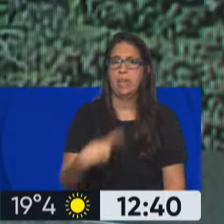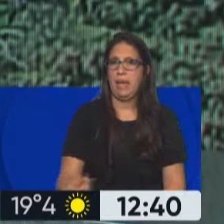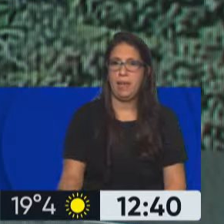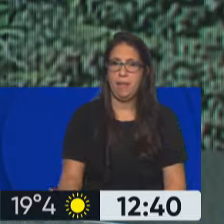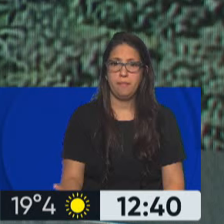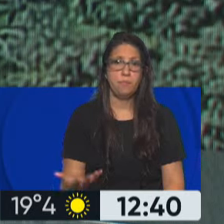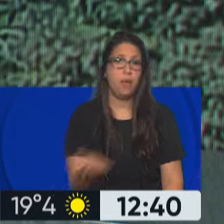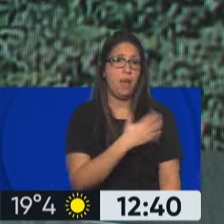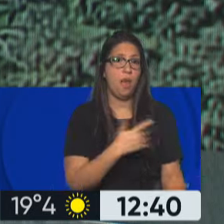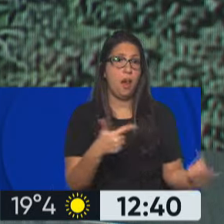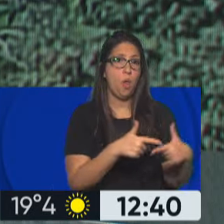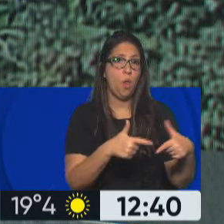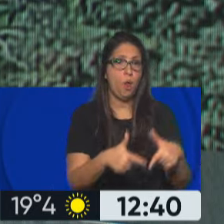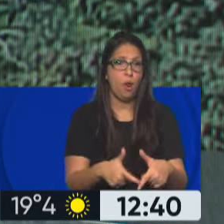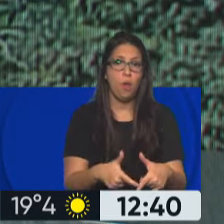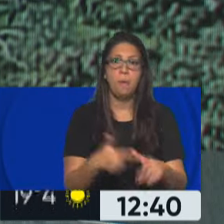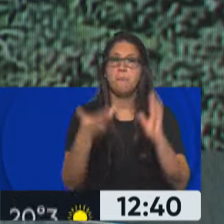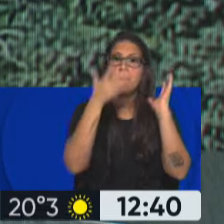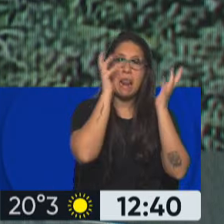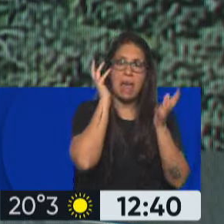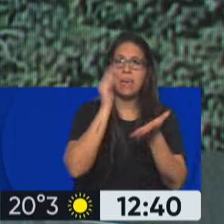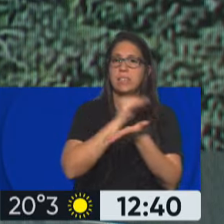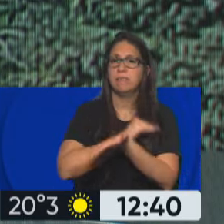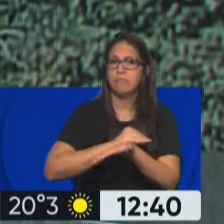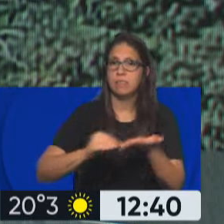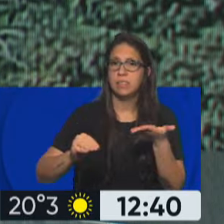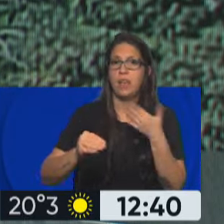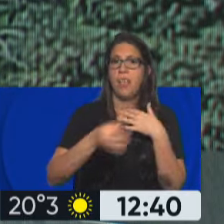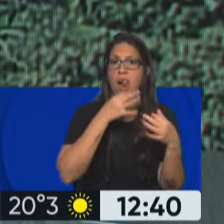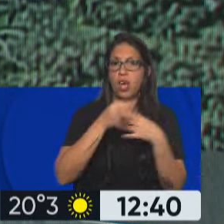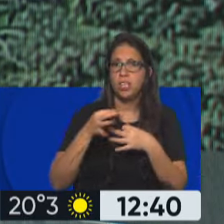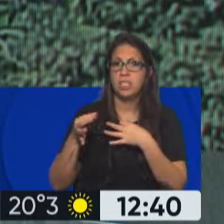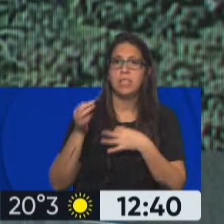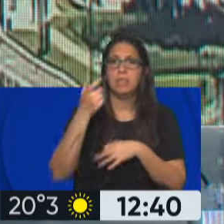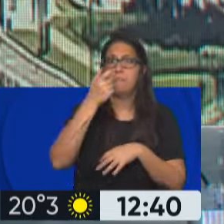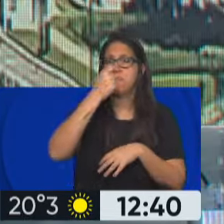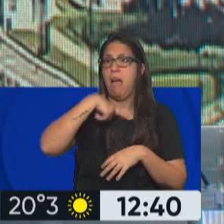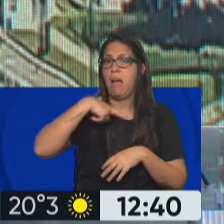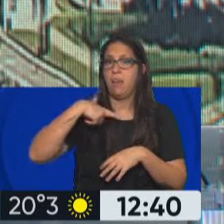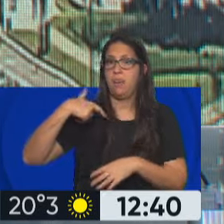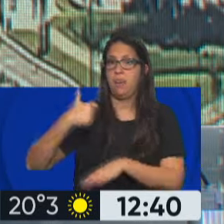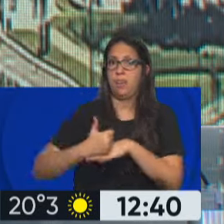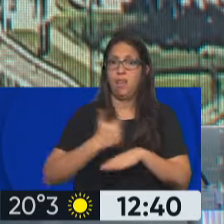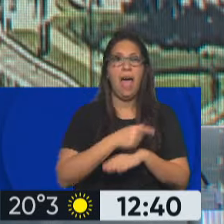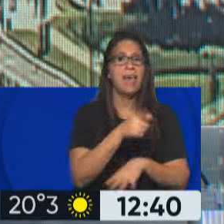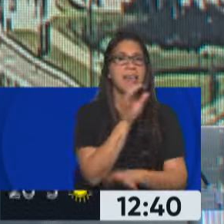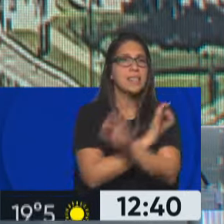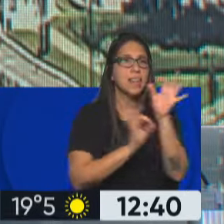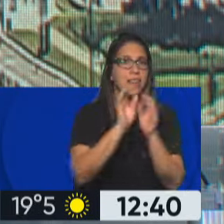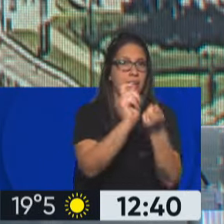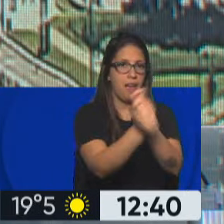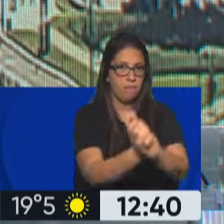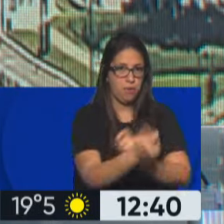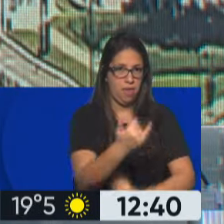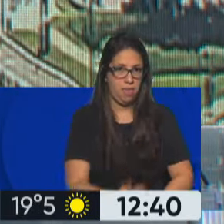reuniones que hubo, ¿no? Entre el propio Milley, legisladores del sector dialoguista y el propio Mauricio Macri. Ahí hay un cambio de estrategia que ya diagramó